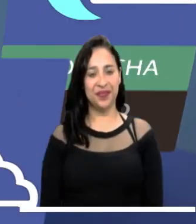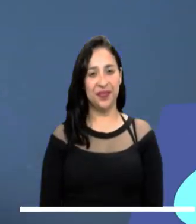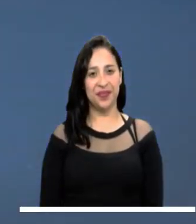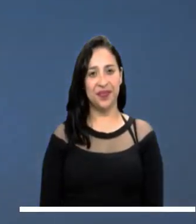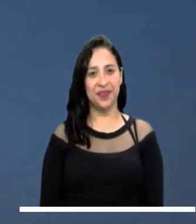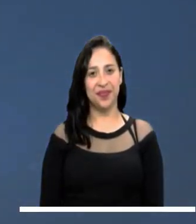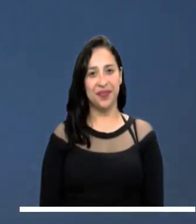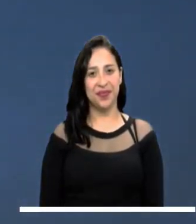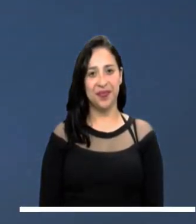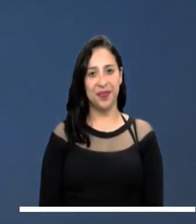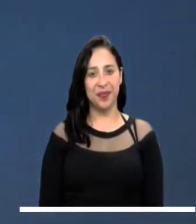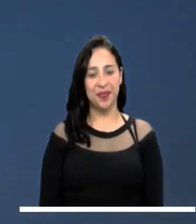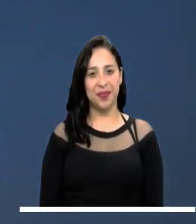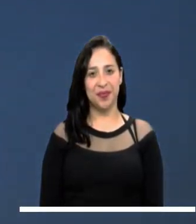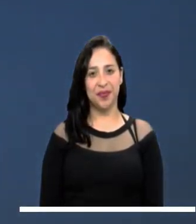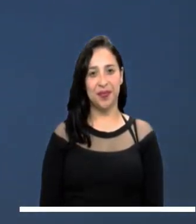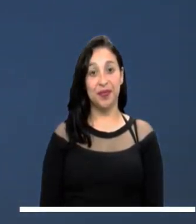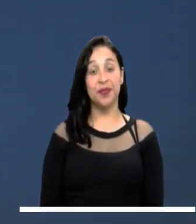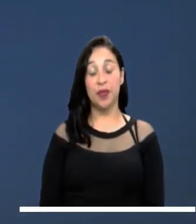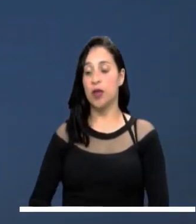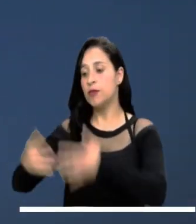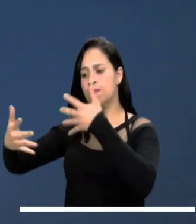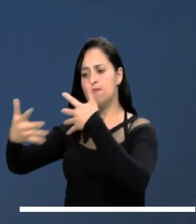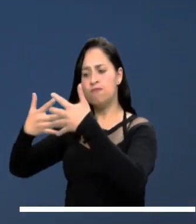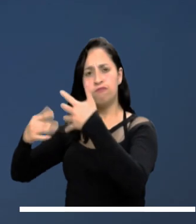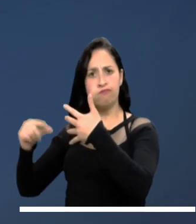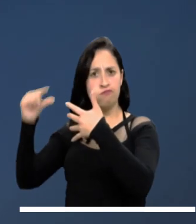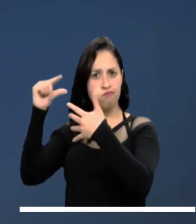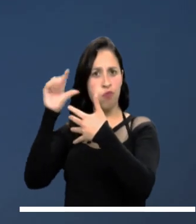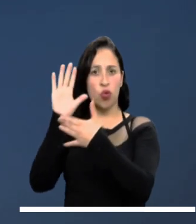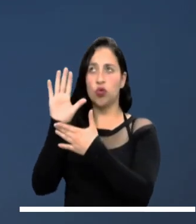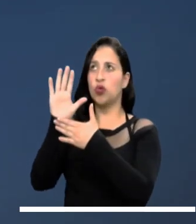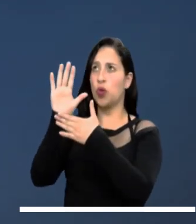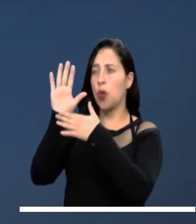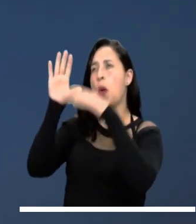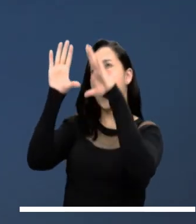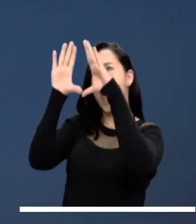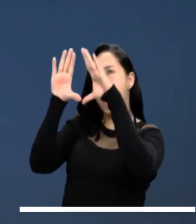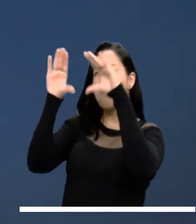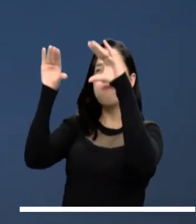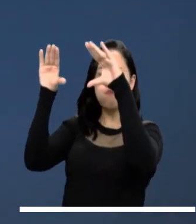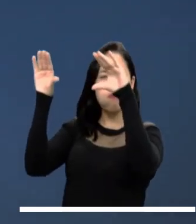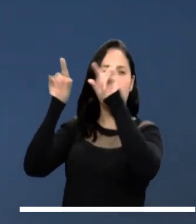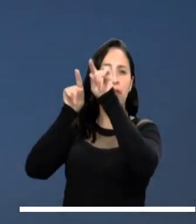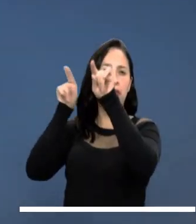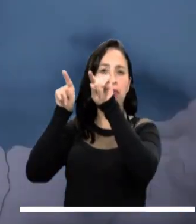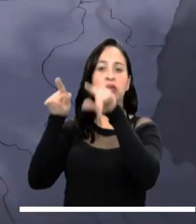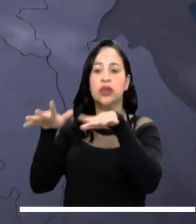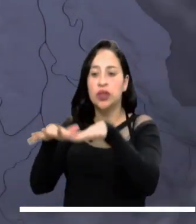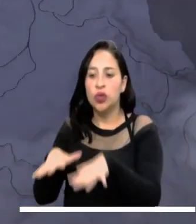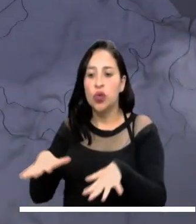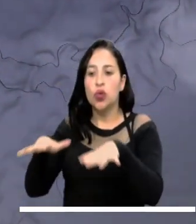En San Andrés y Providencia, el cielo permanecerá ligeramente nublado. Sin embargo, no se esperan lluvias para esta noche.